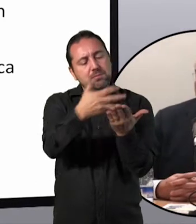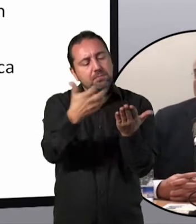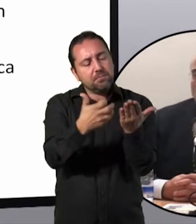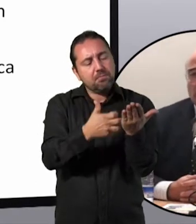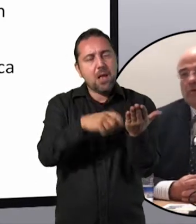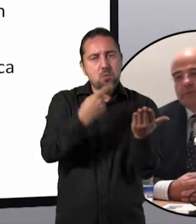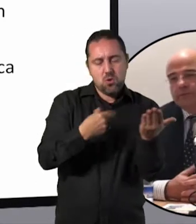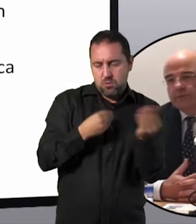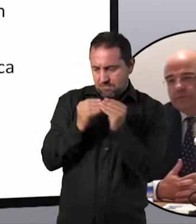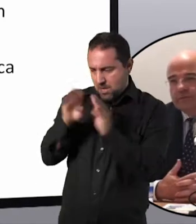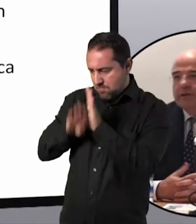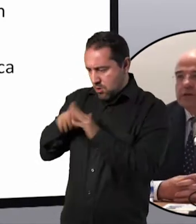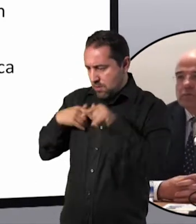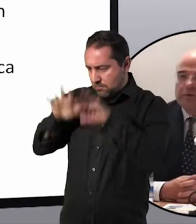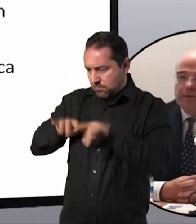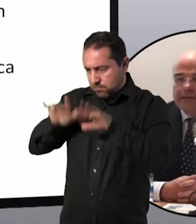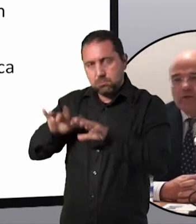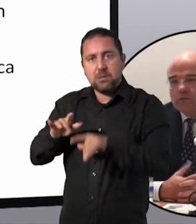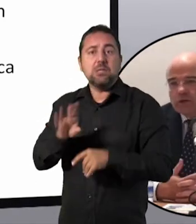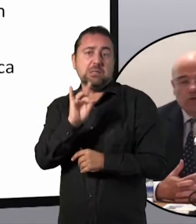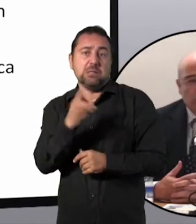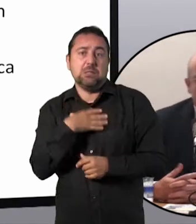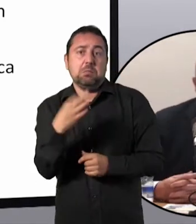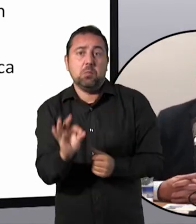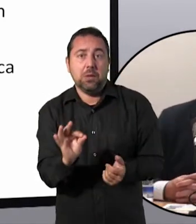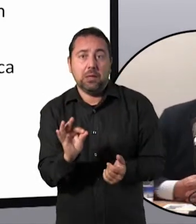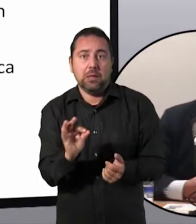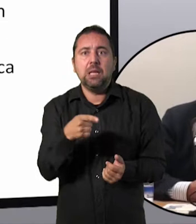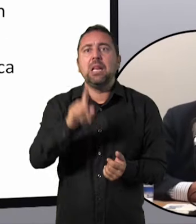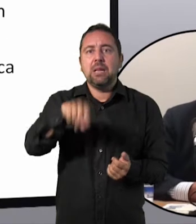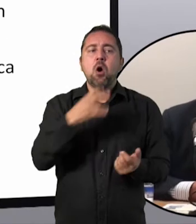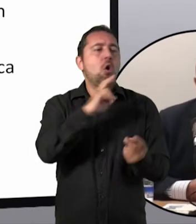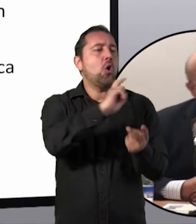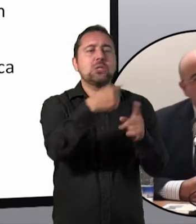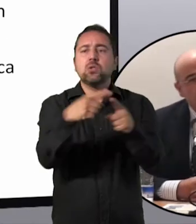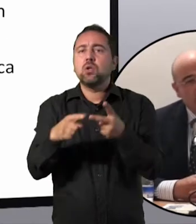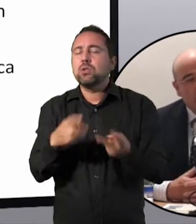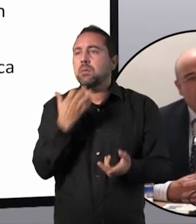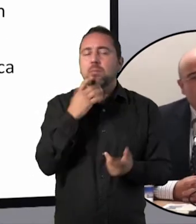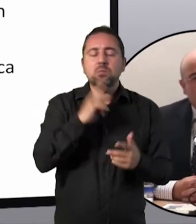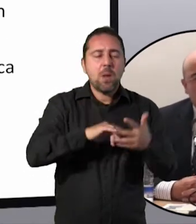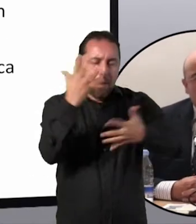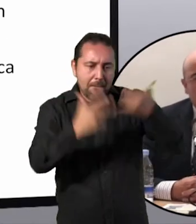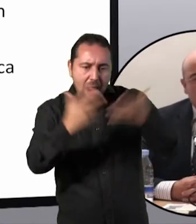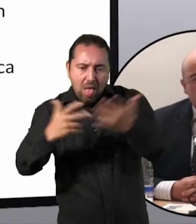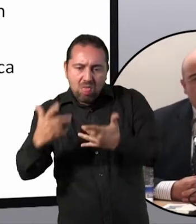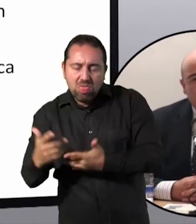O, bueno, eso puede pasar con muchas cosas. Puedes entender un balance, puedes saber